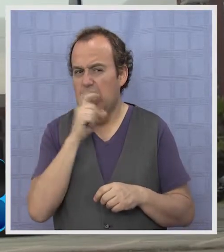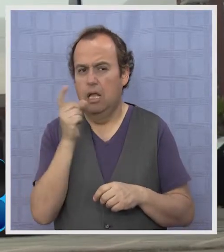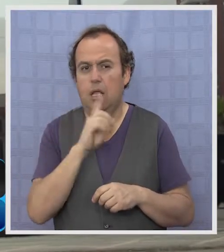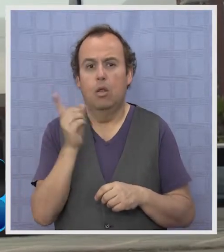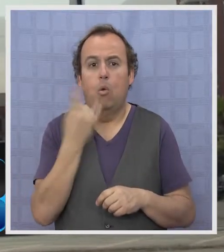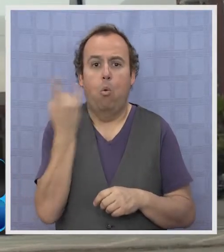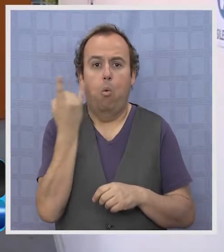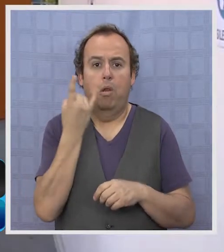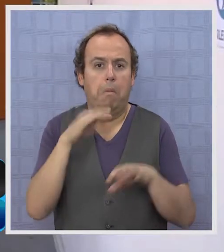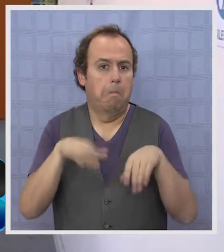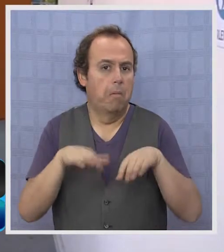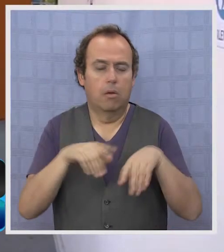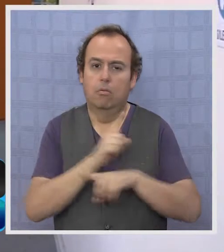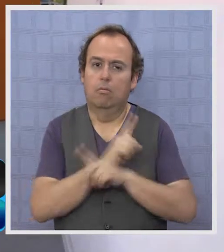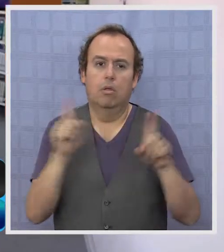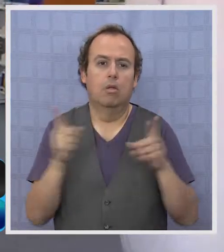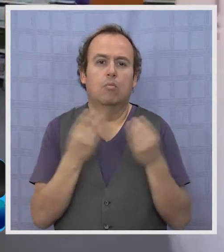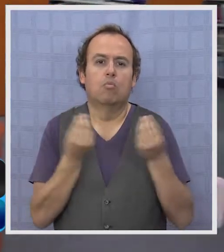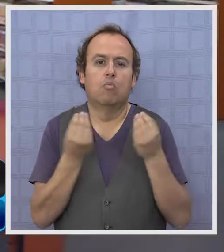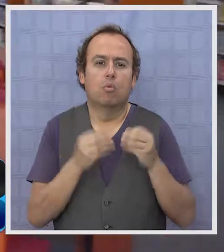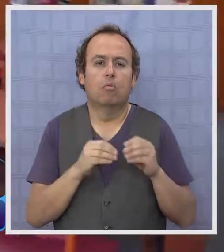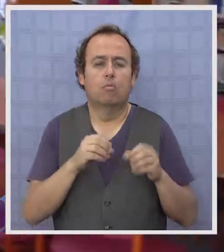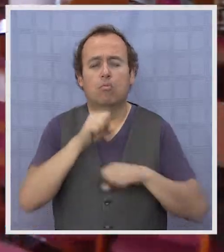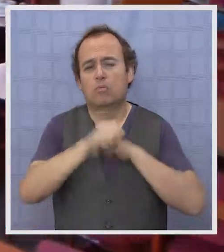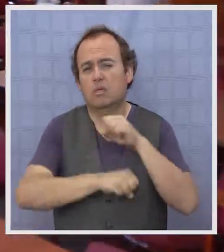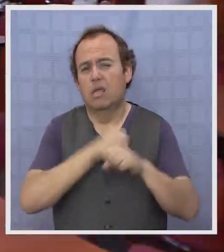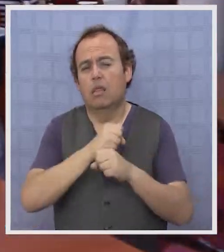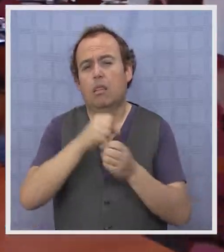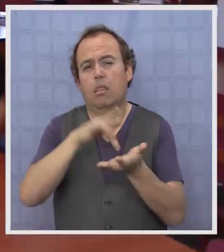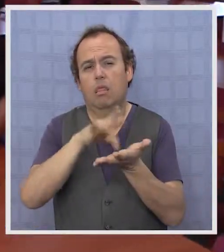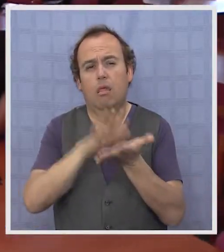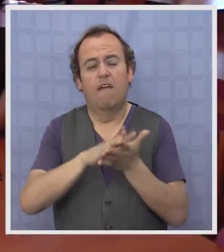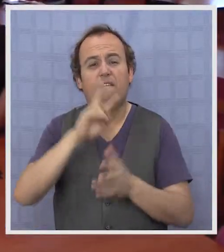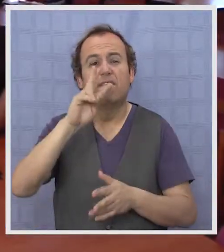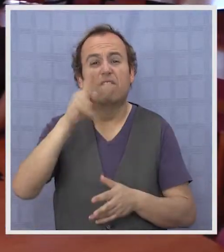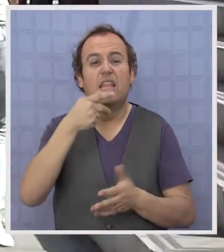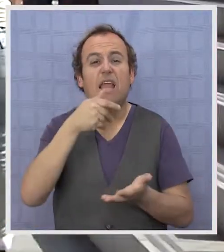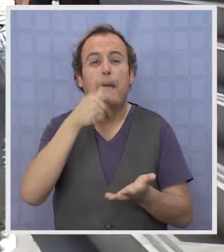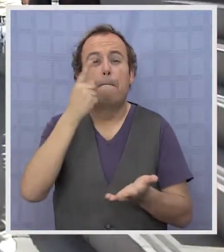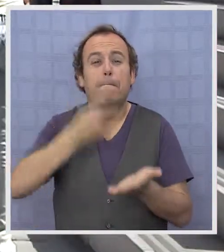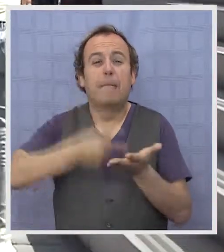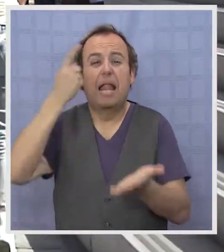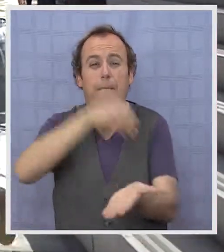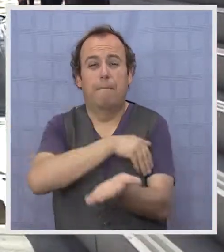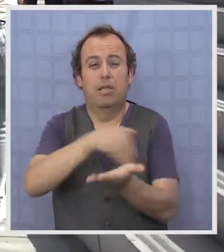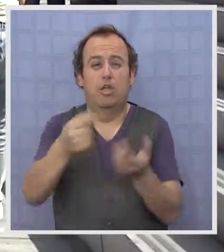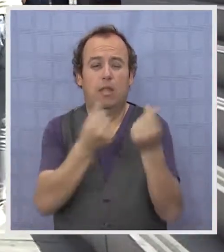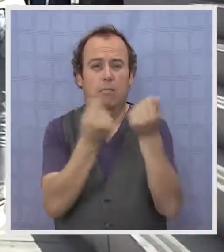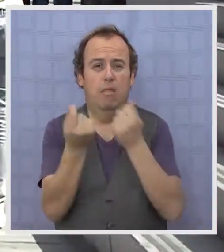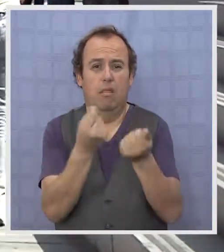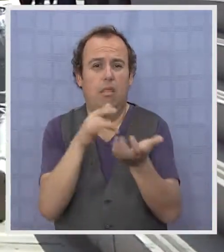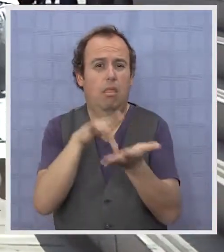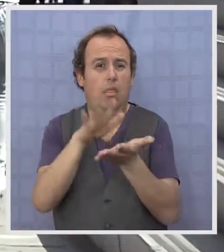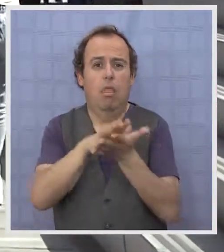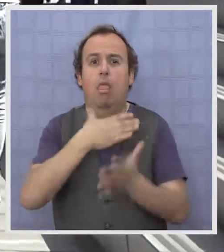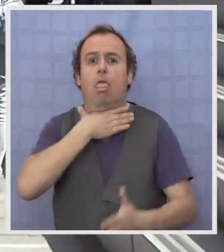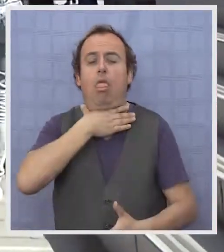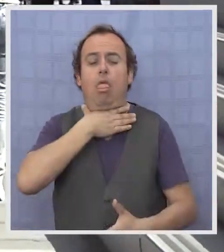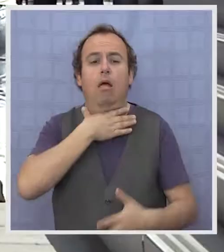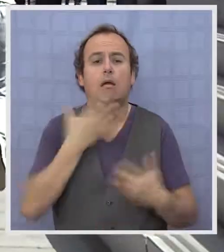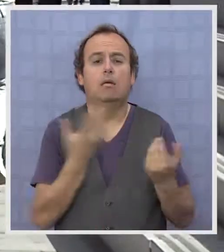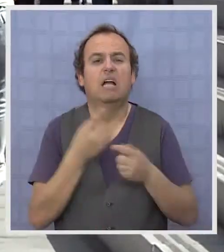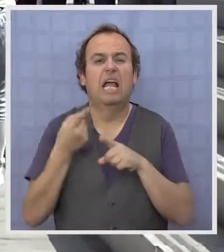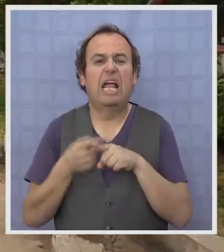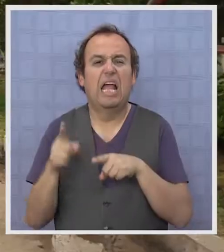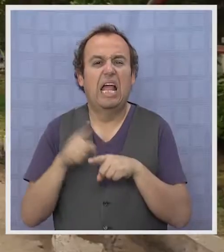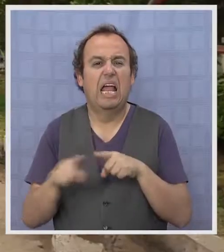podía seguir tal cual, ya que arrastraría hace años una deuda de unos 20 mil millones de pesos. No son deudas que tienen que ver